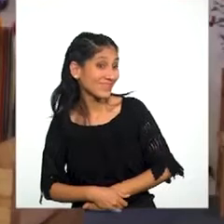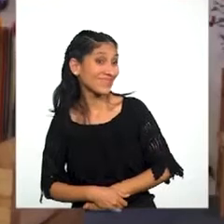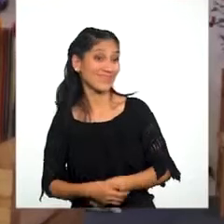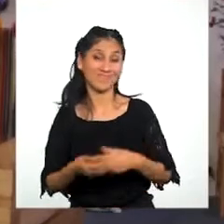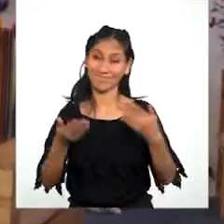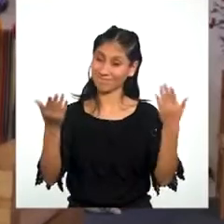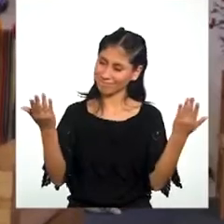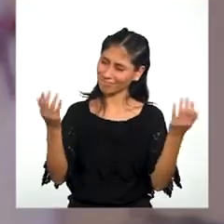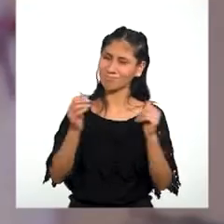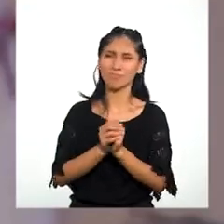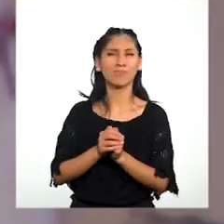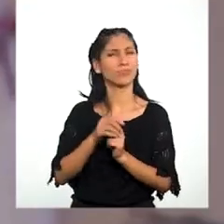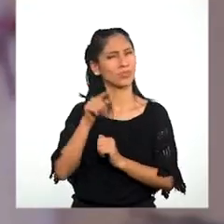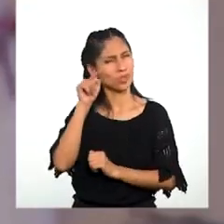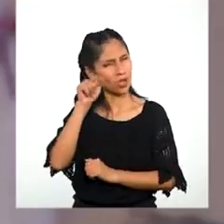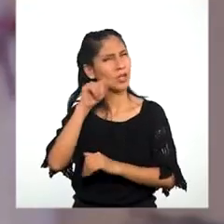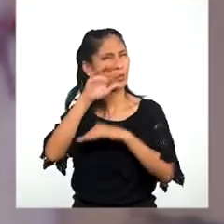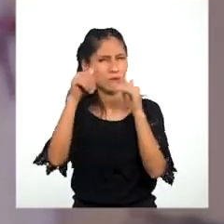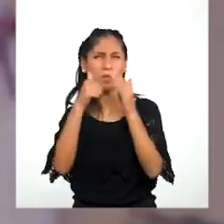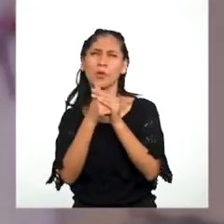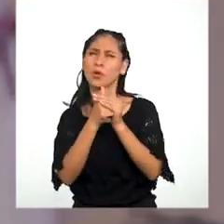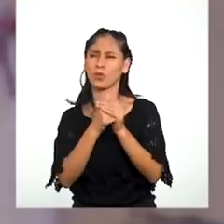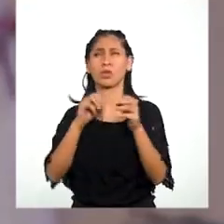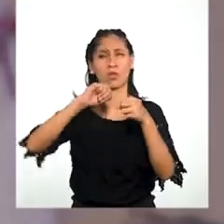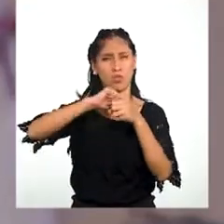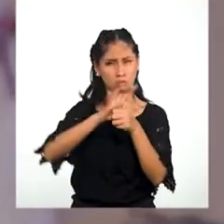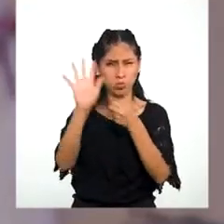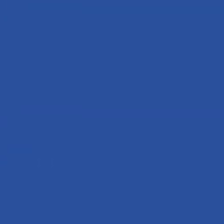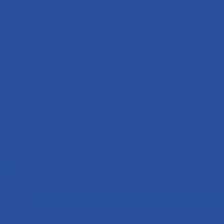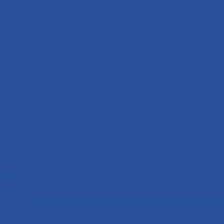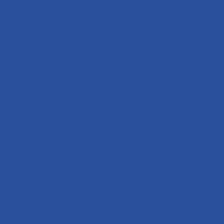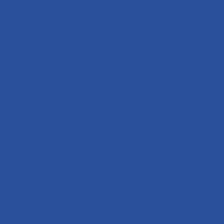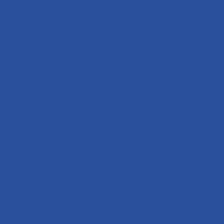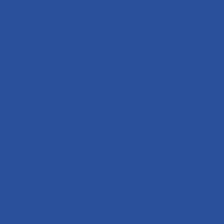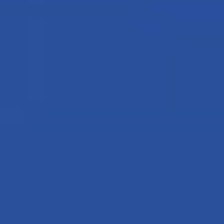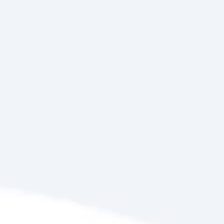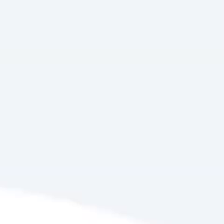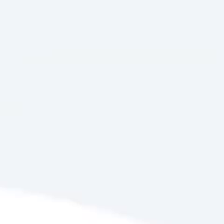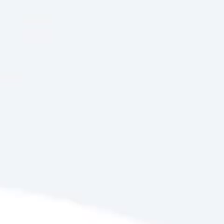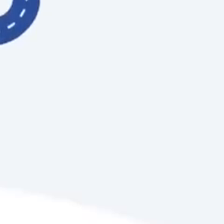Me alegra Que podamos recordar Estas maneras Para seguir cuidándonos